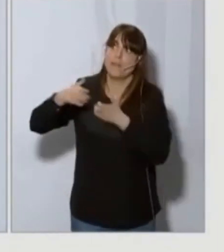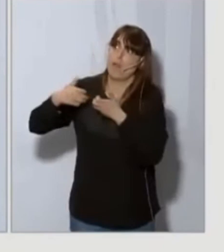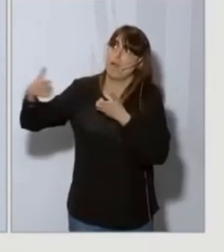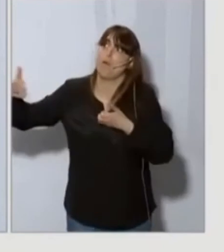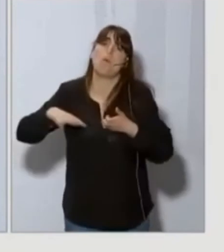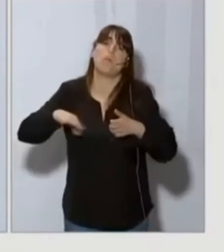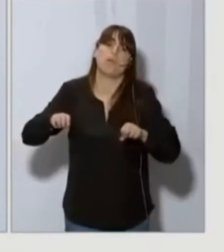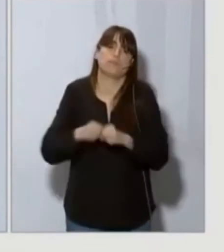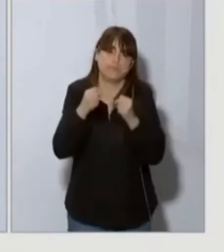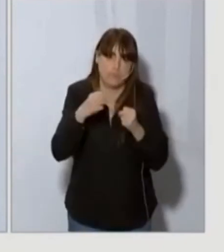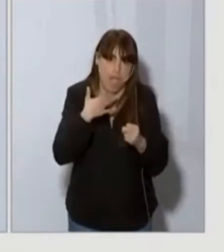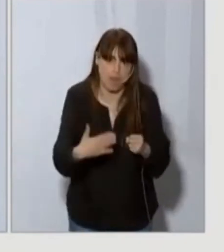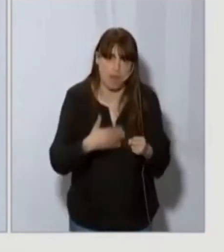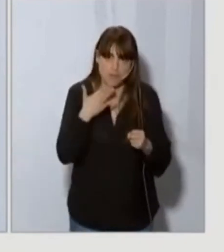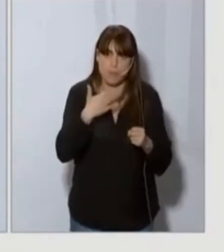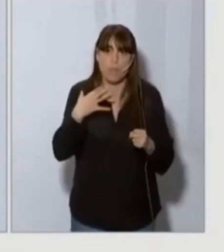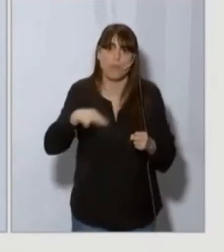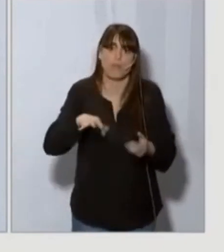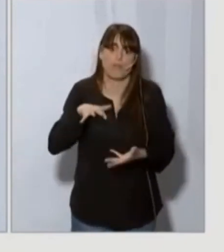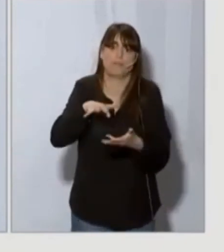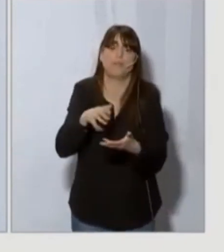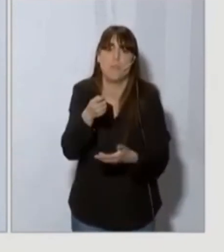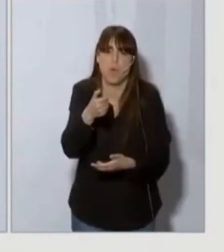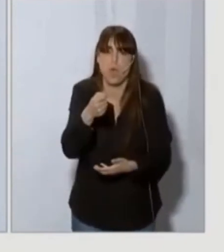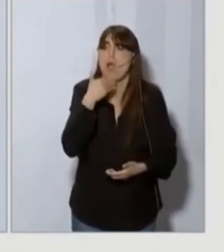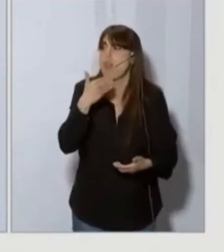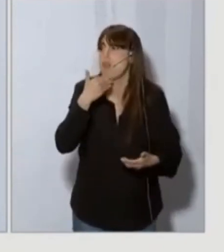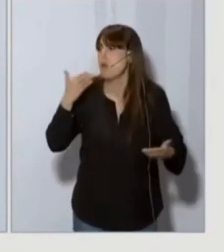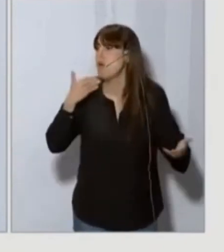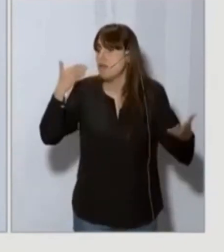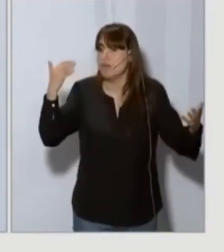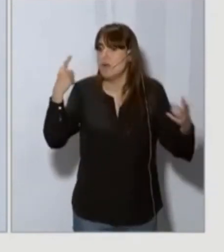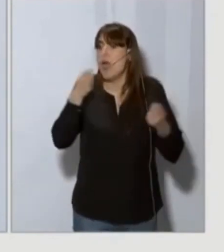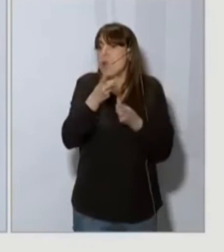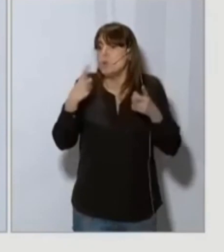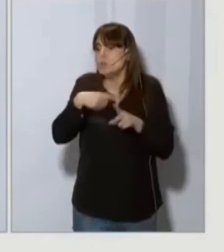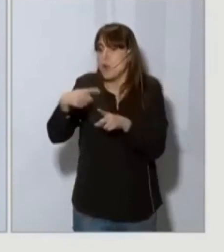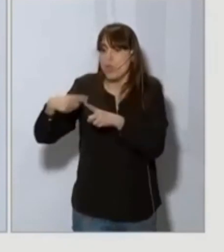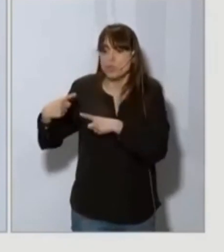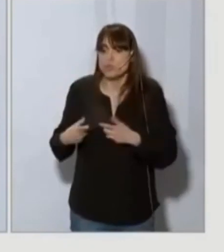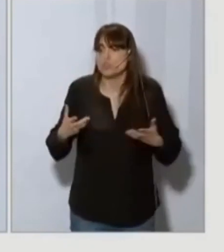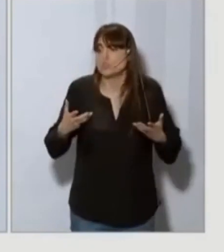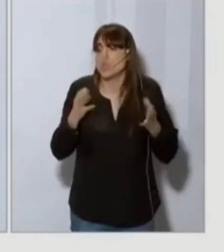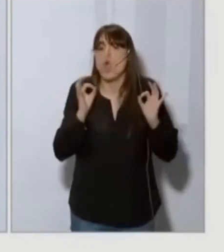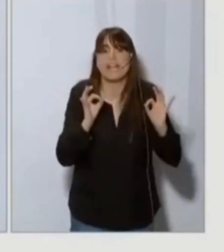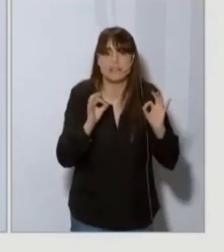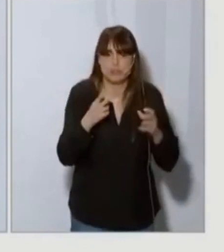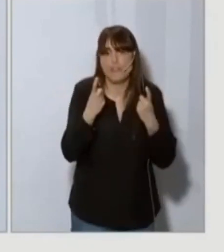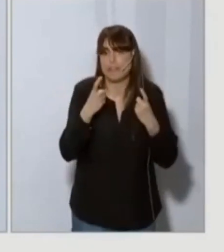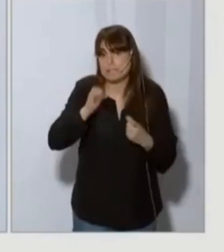esto puede condicionar que haya escasez de algunos productos muy concretos.